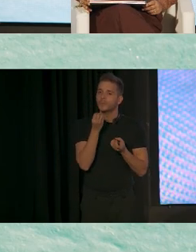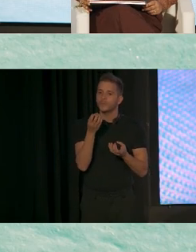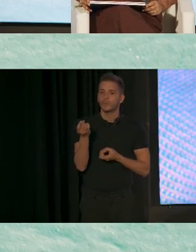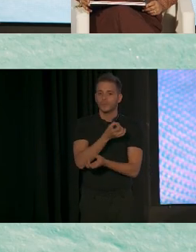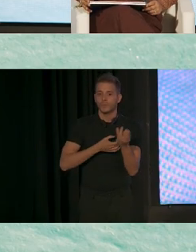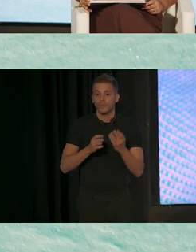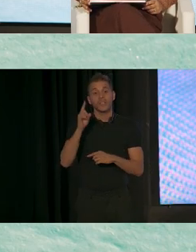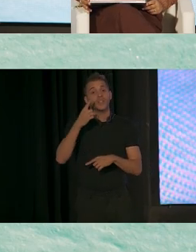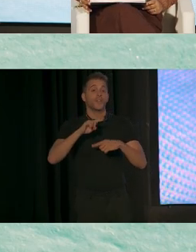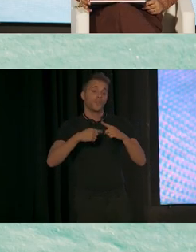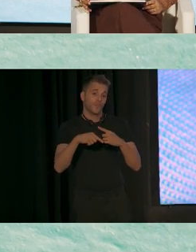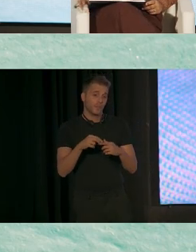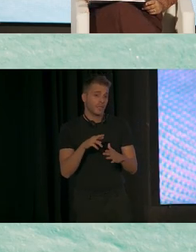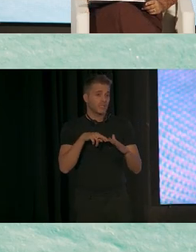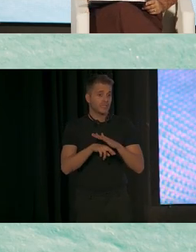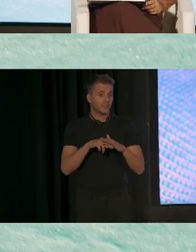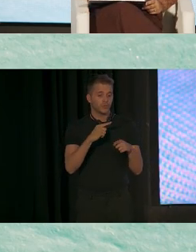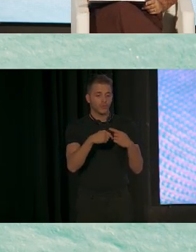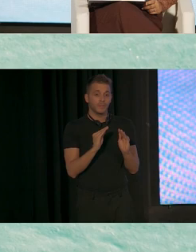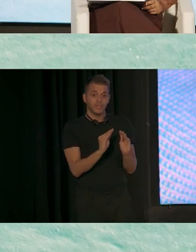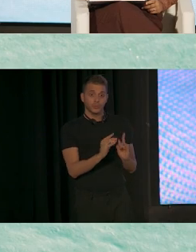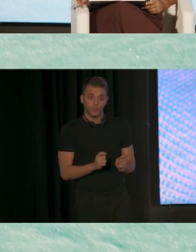pudieron obtener recursos para su familia.